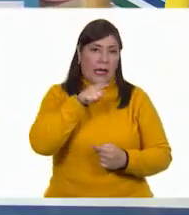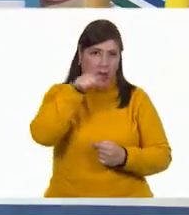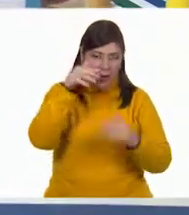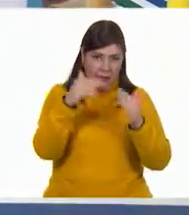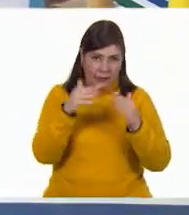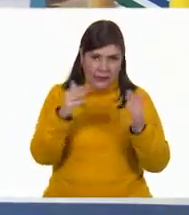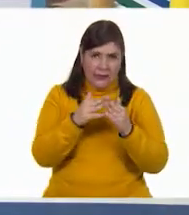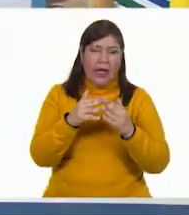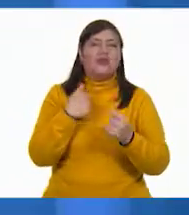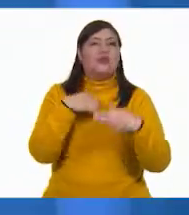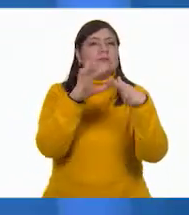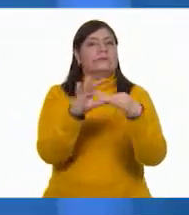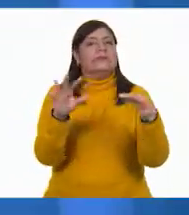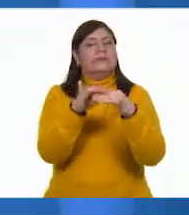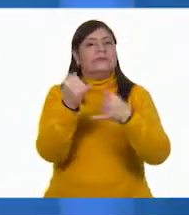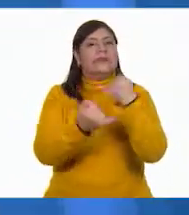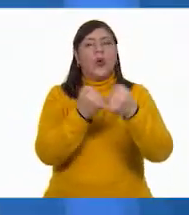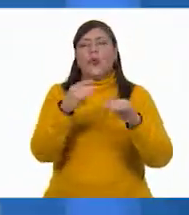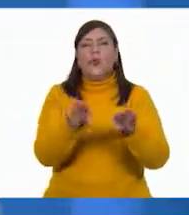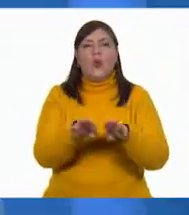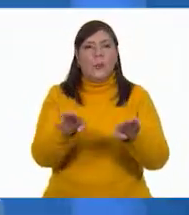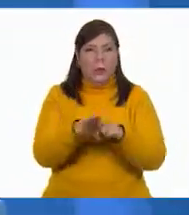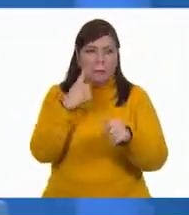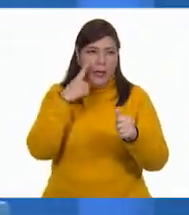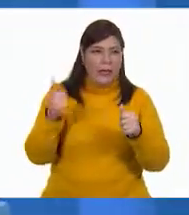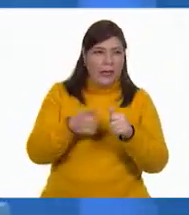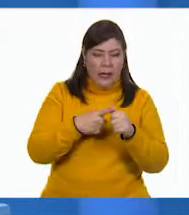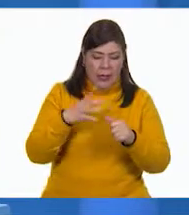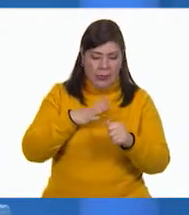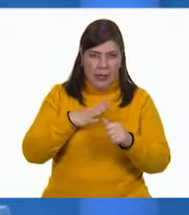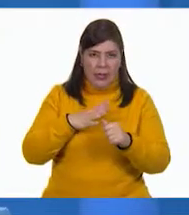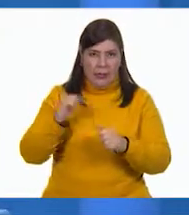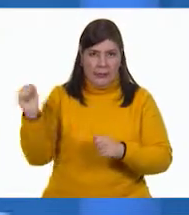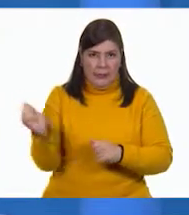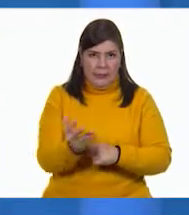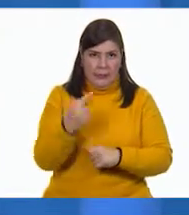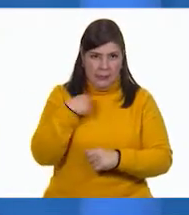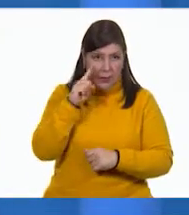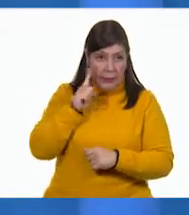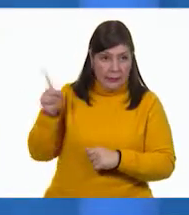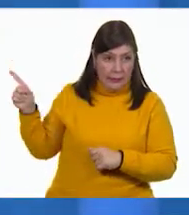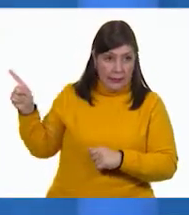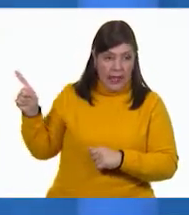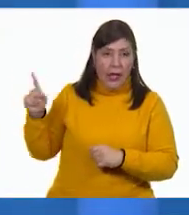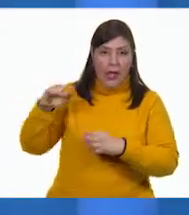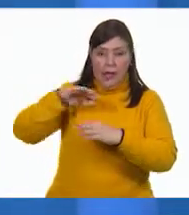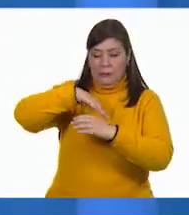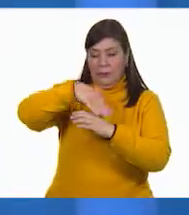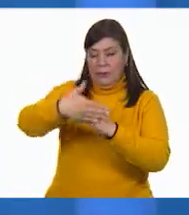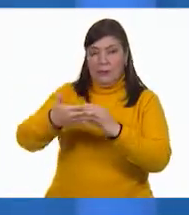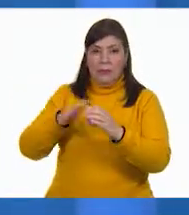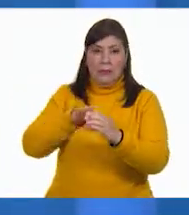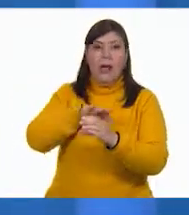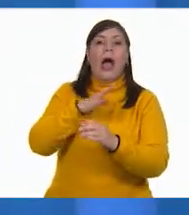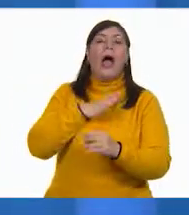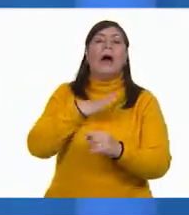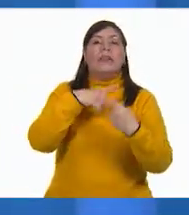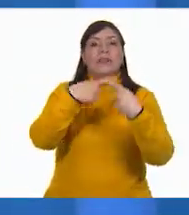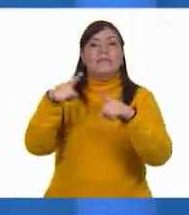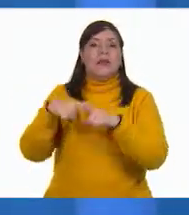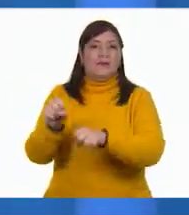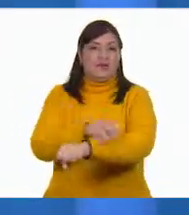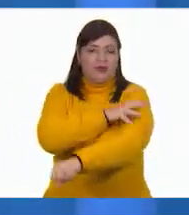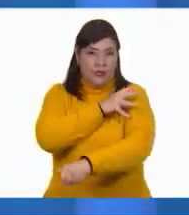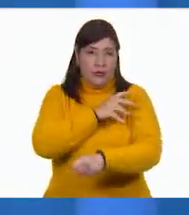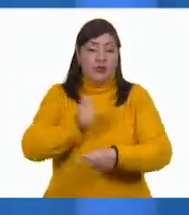explico cómo se juega. Primero, tenemos un dado. En cada cara del dado habrá una emoción. Entonces,